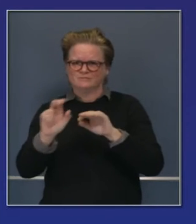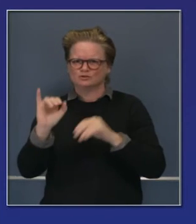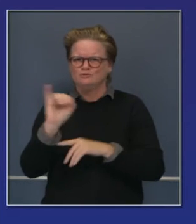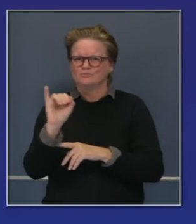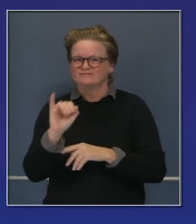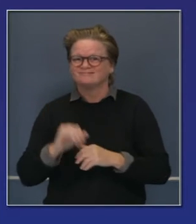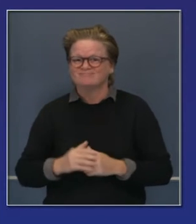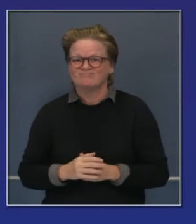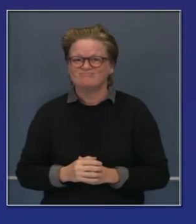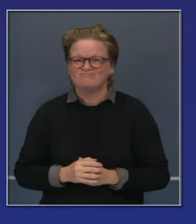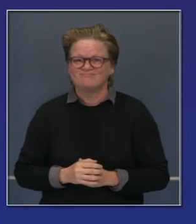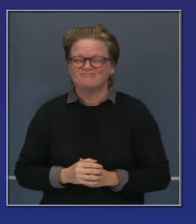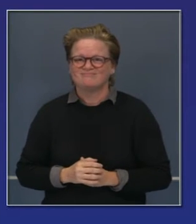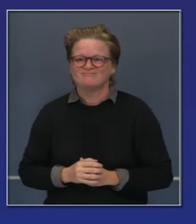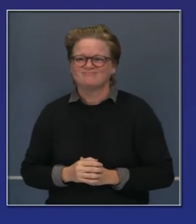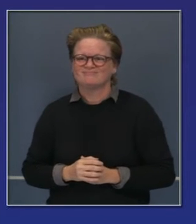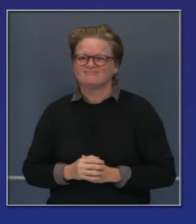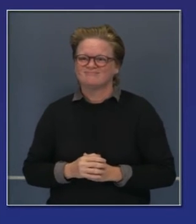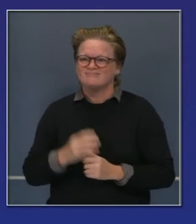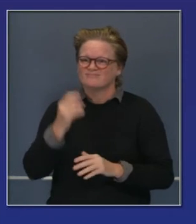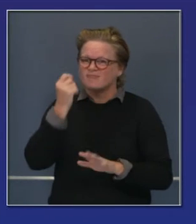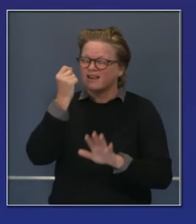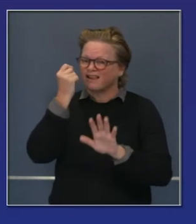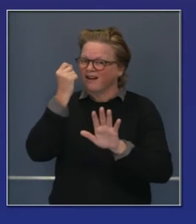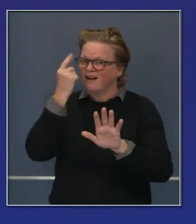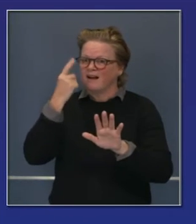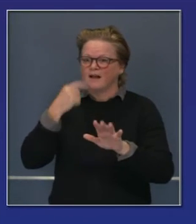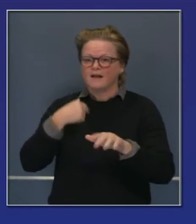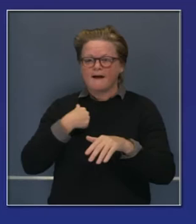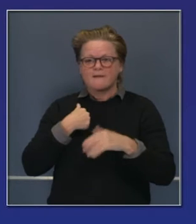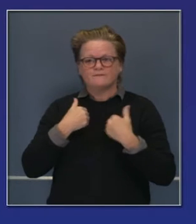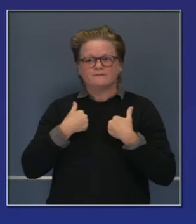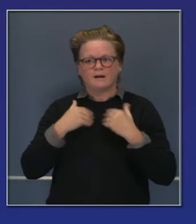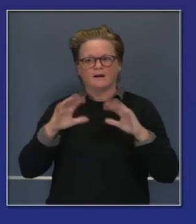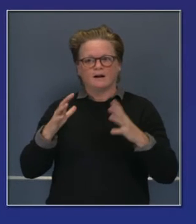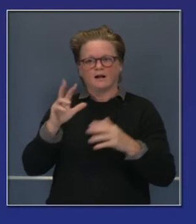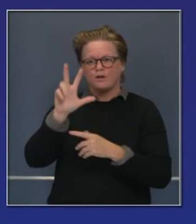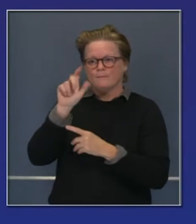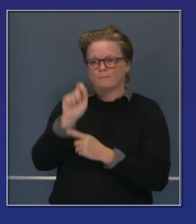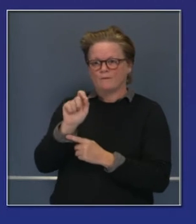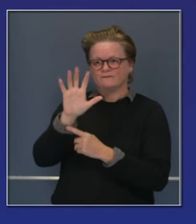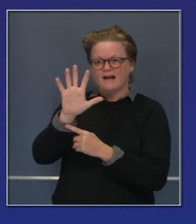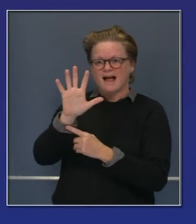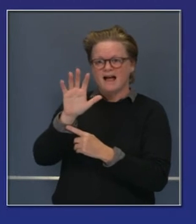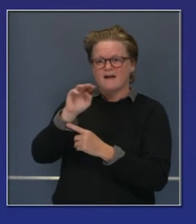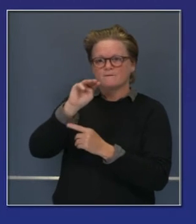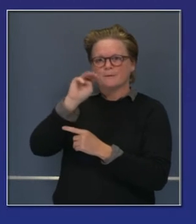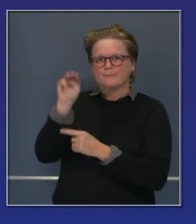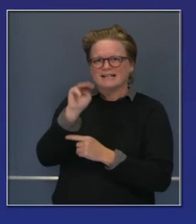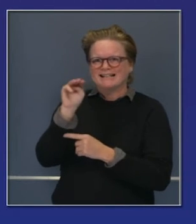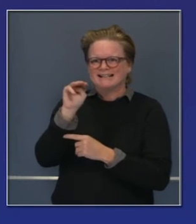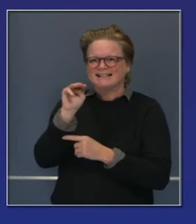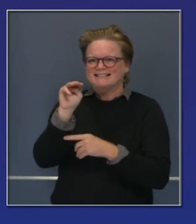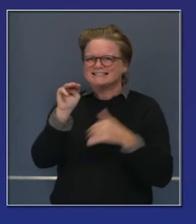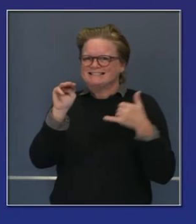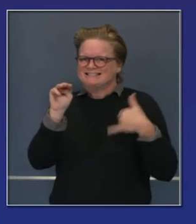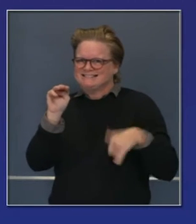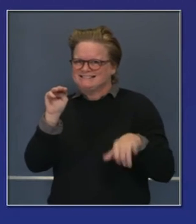aún hay 3.5 millones sin cobertura. Muchos de ellos son individuos